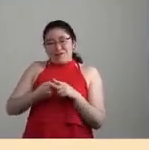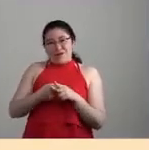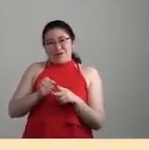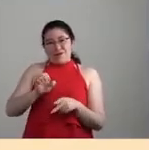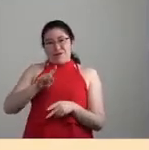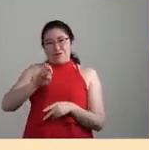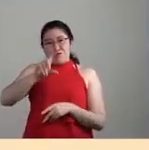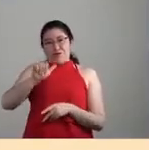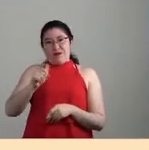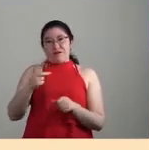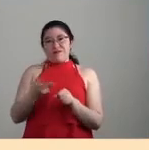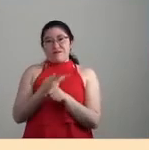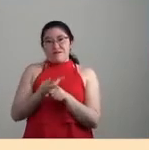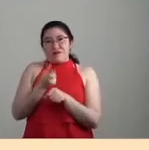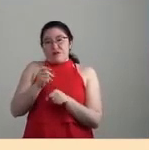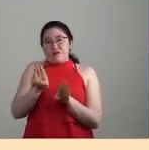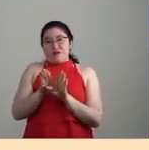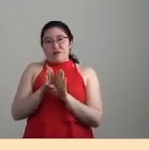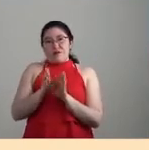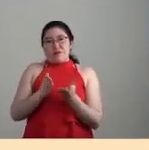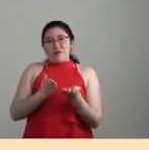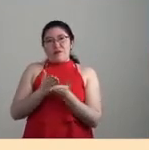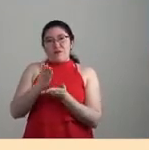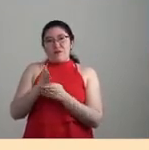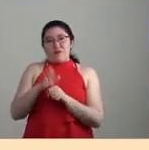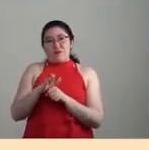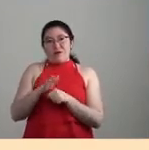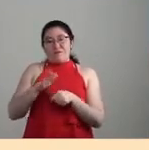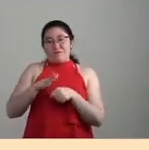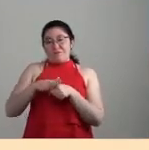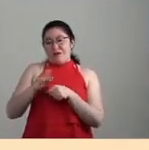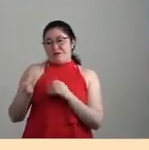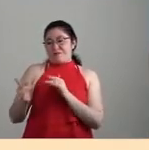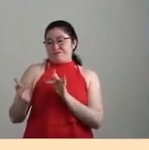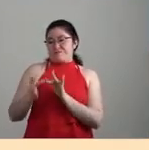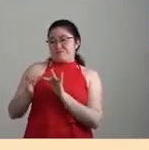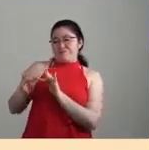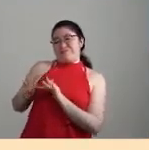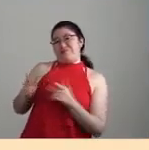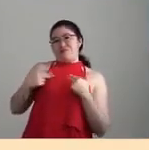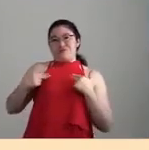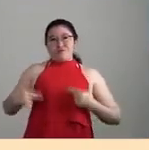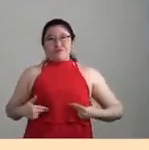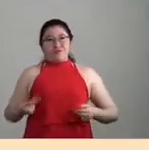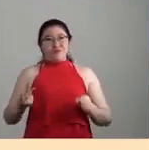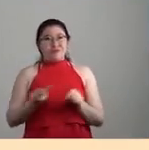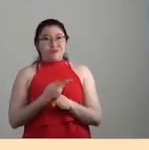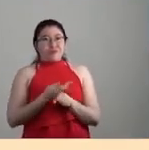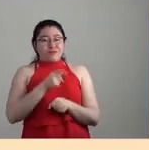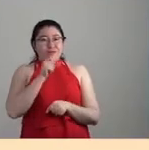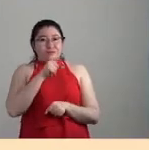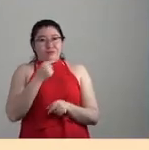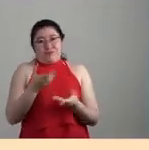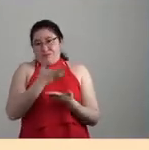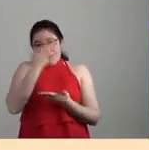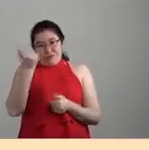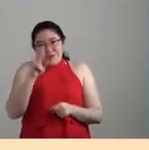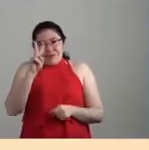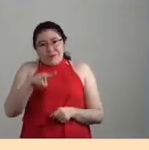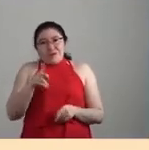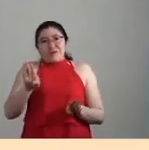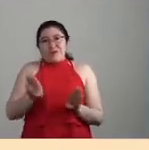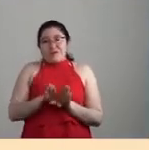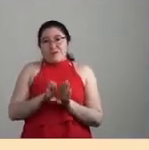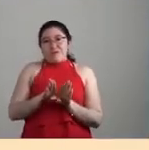es que básicamente entraban en interacción cada vez mayor con los humanos. Y eso lo que produjo es, yo no sé si es por un operador